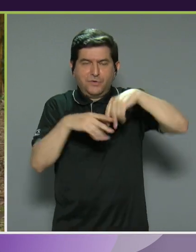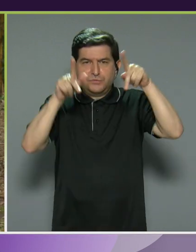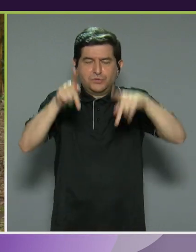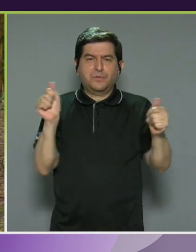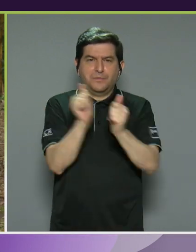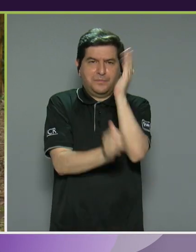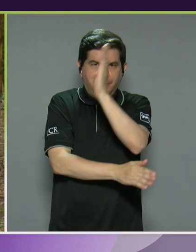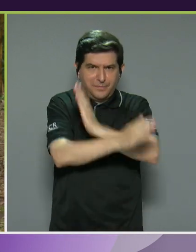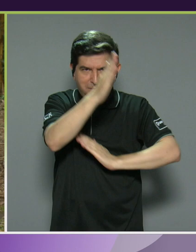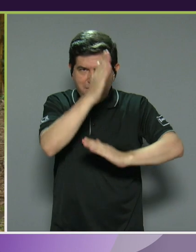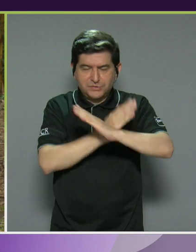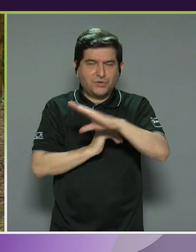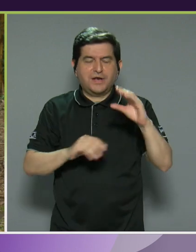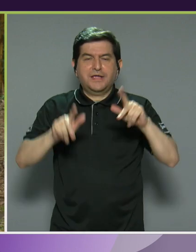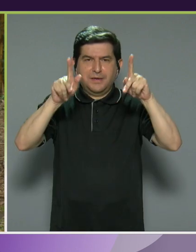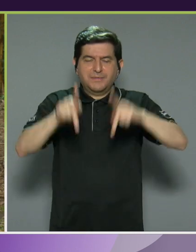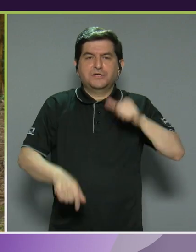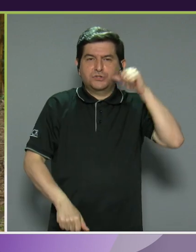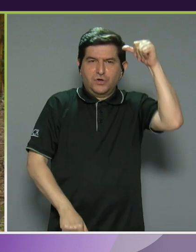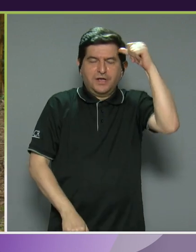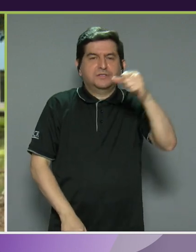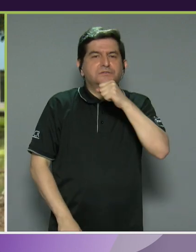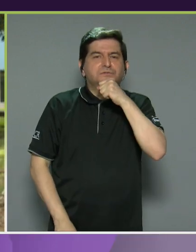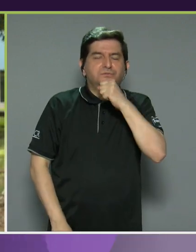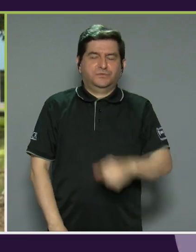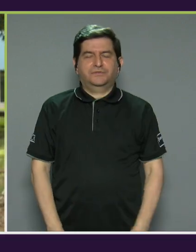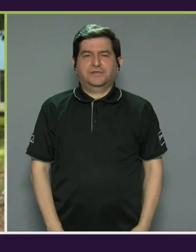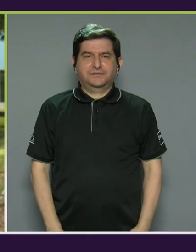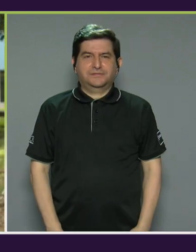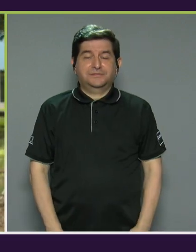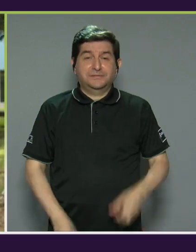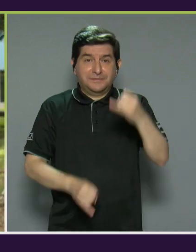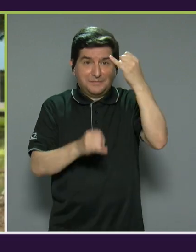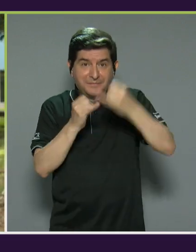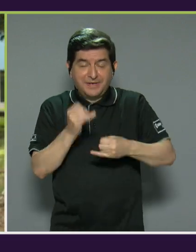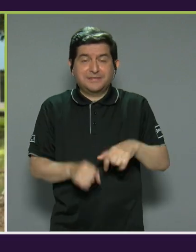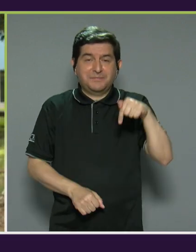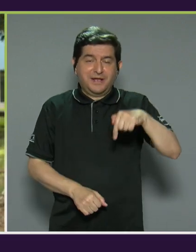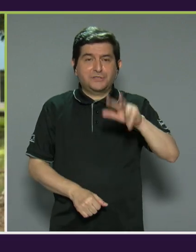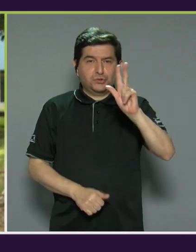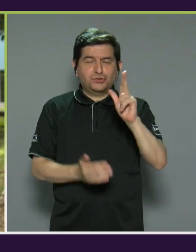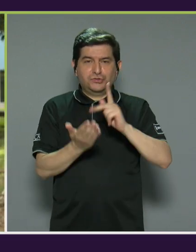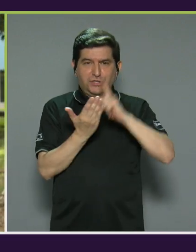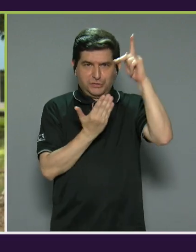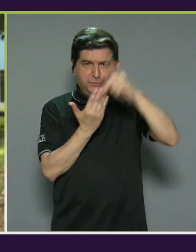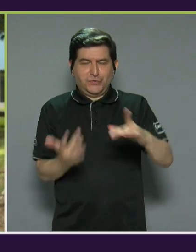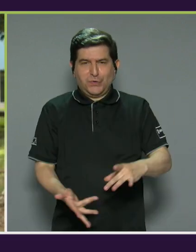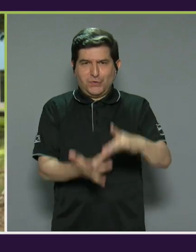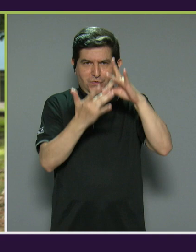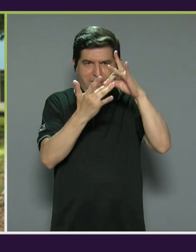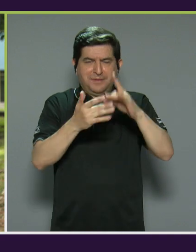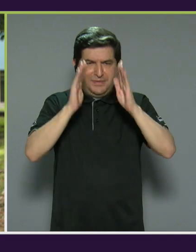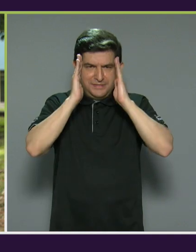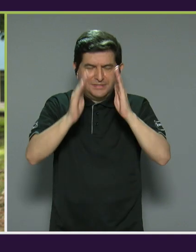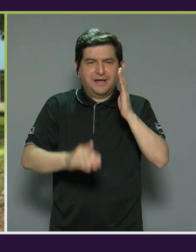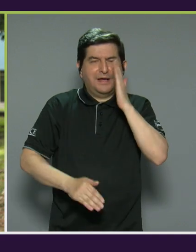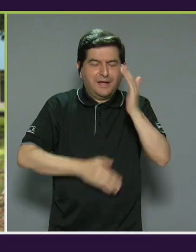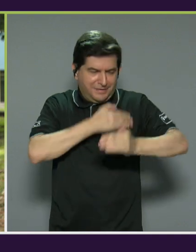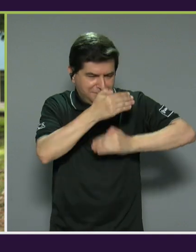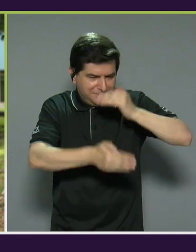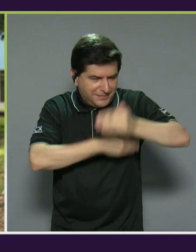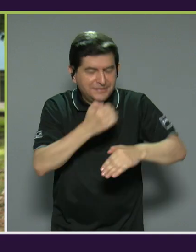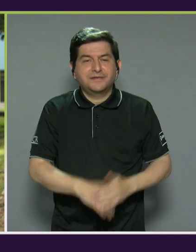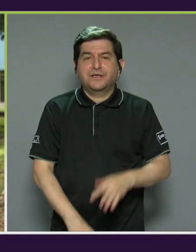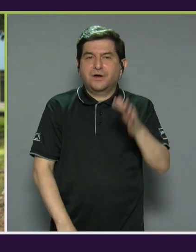personas con discapacidad y personas adultas mayores. Para cerrar esta miniserie de tres capítulos especiales dedicados a la maternidad,